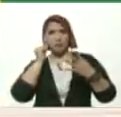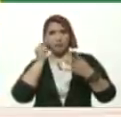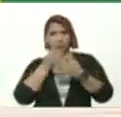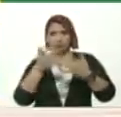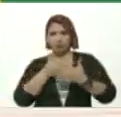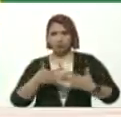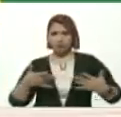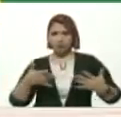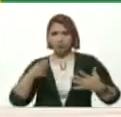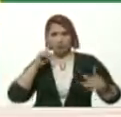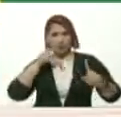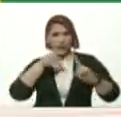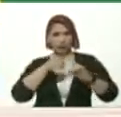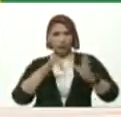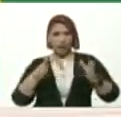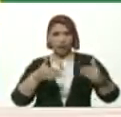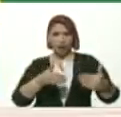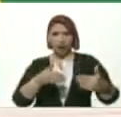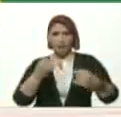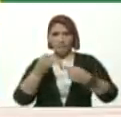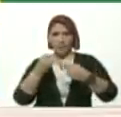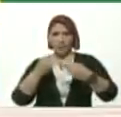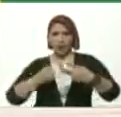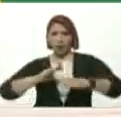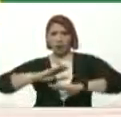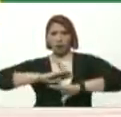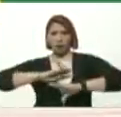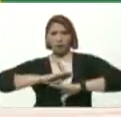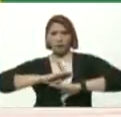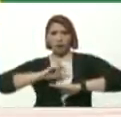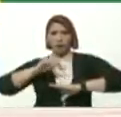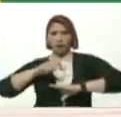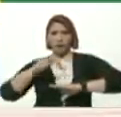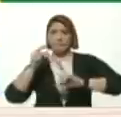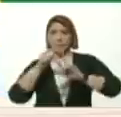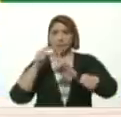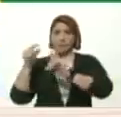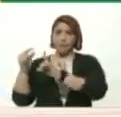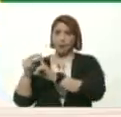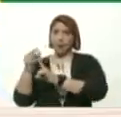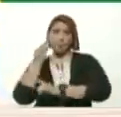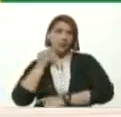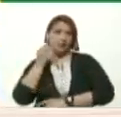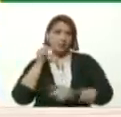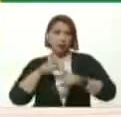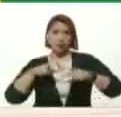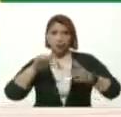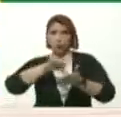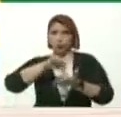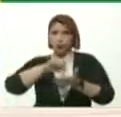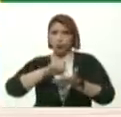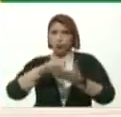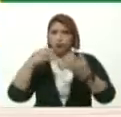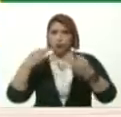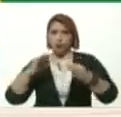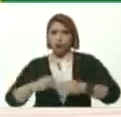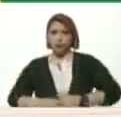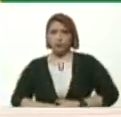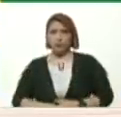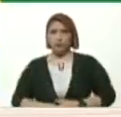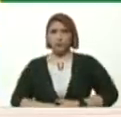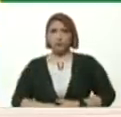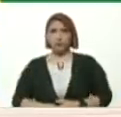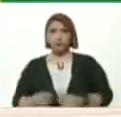Hacia una caja De herramientas Propias Glosario De experiencias Lugarizadas Desde los común Y luego